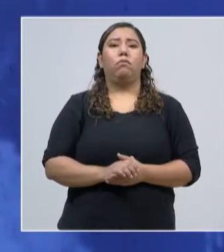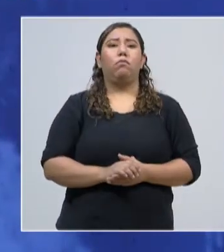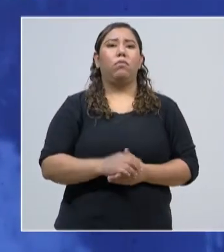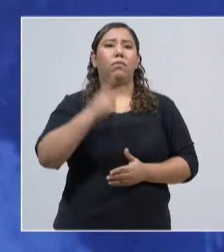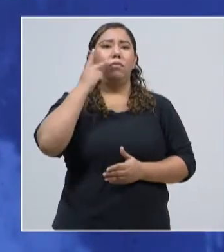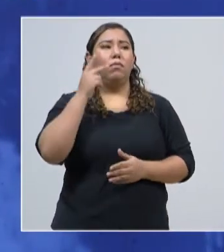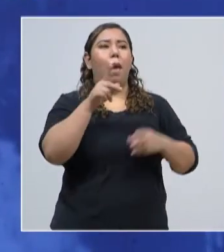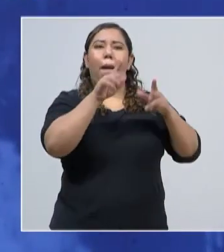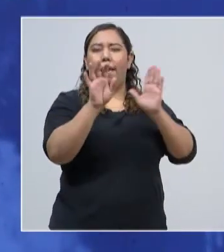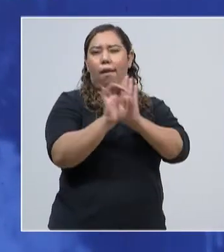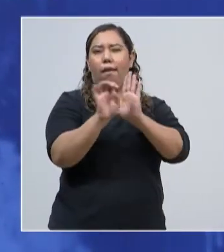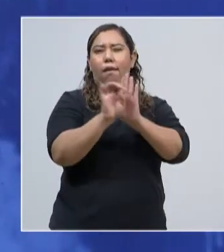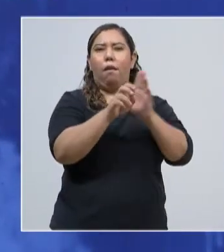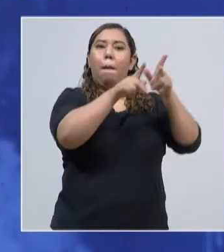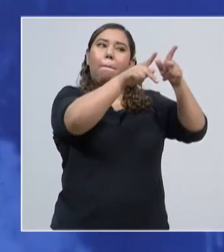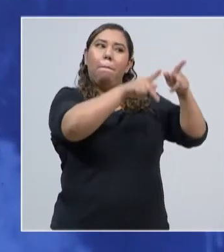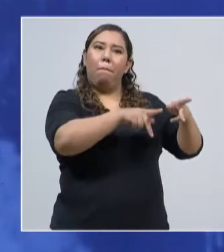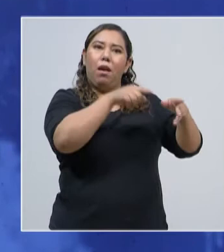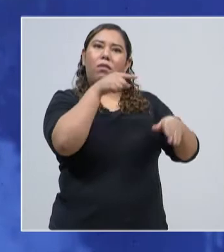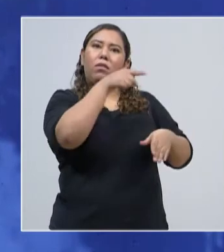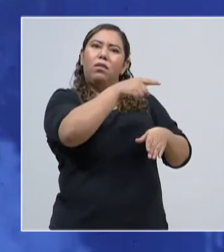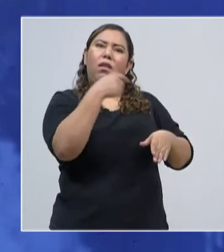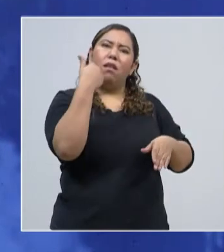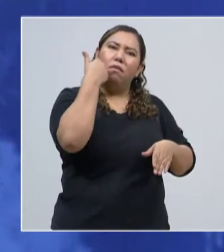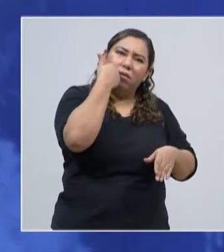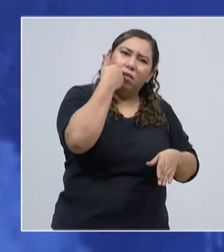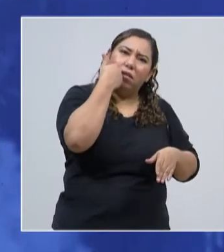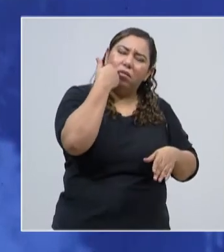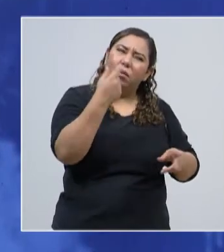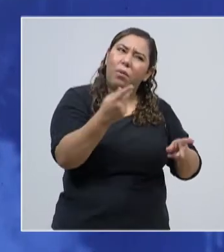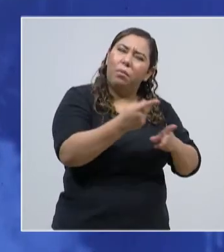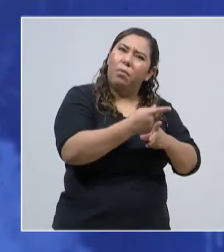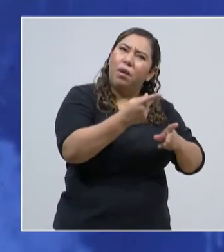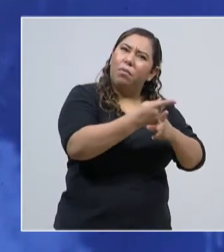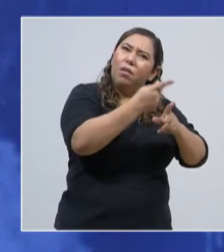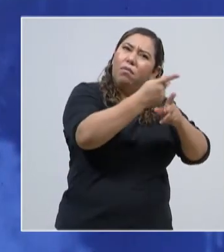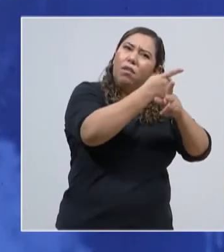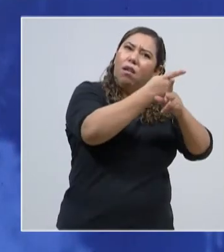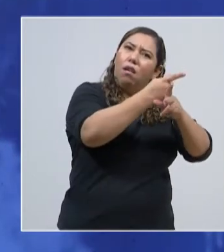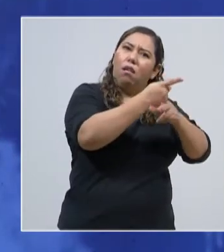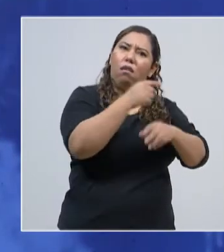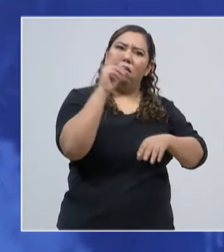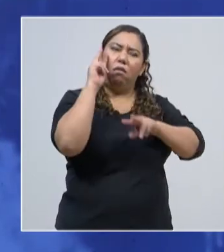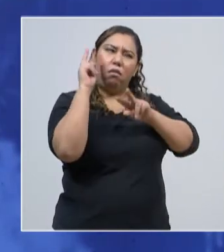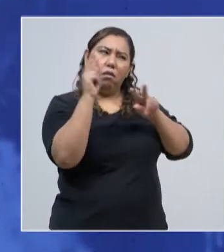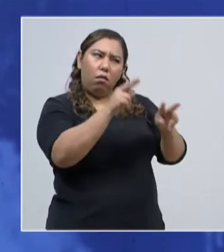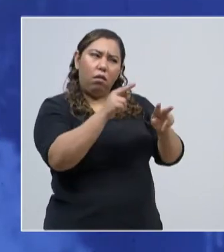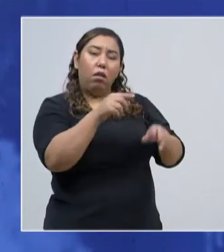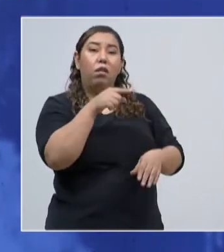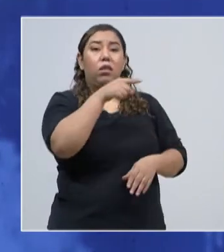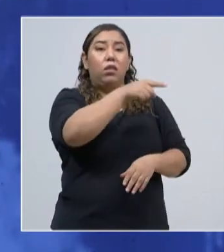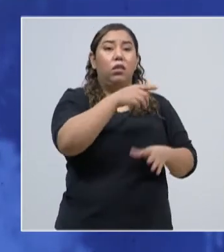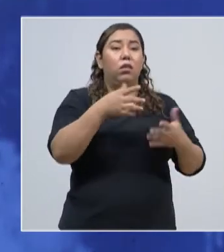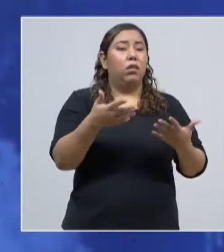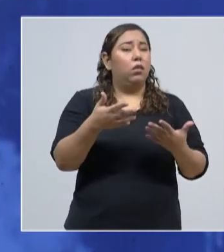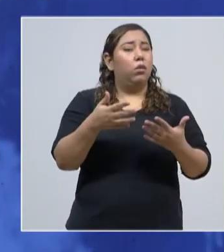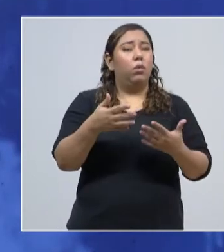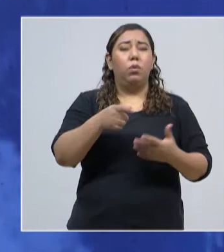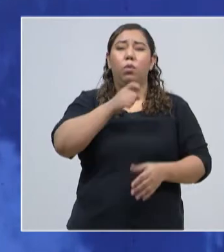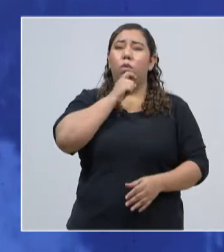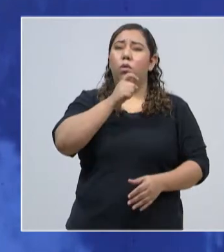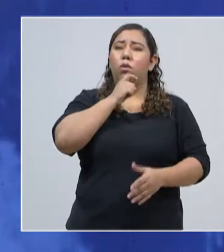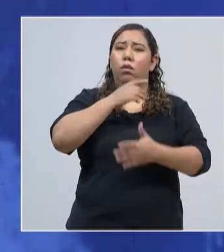esto? Que si los síntomas no mejoran, sino que, por el contrario, están empeorando, por ejemplo, la dificultad respiratoria